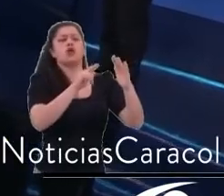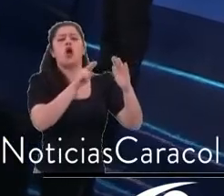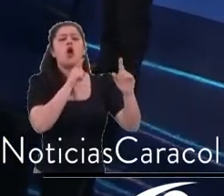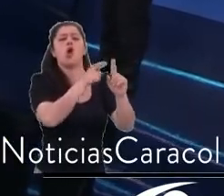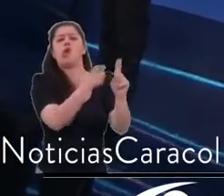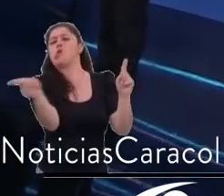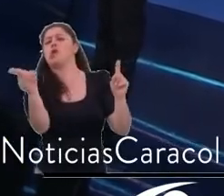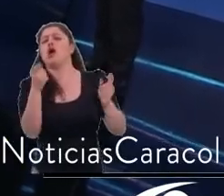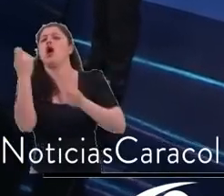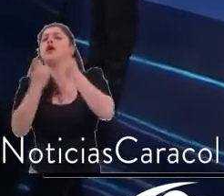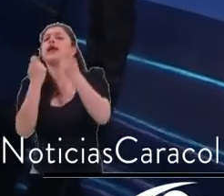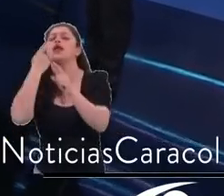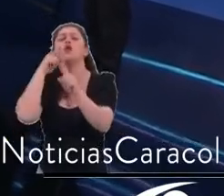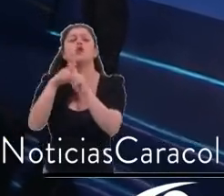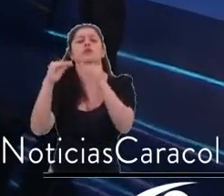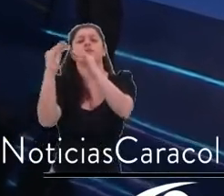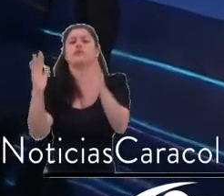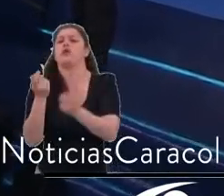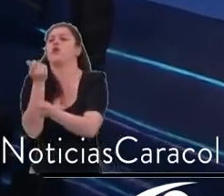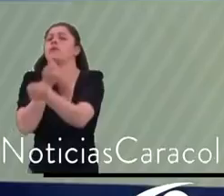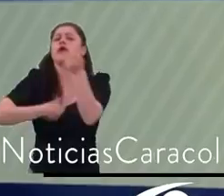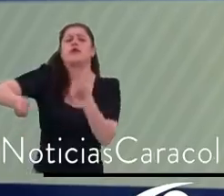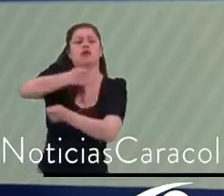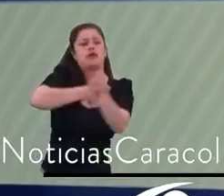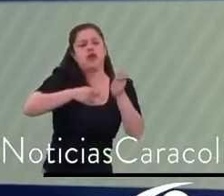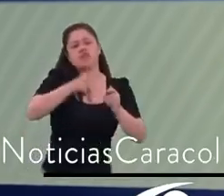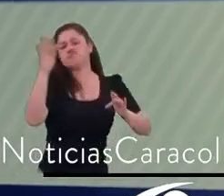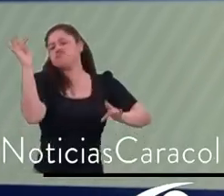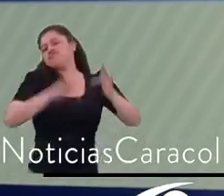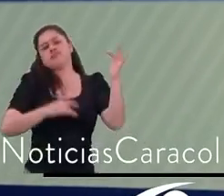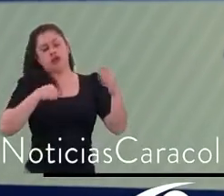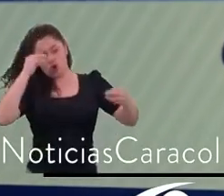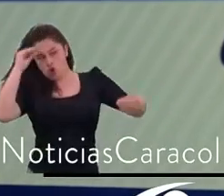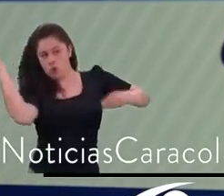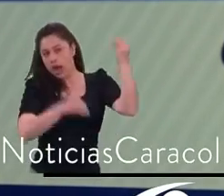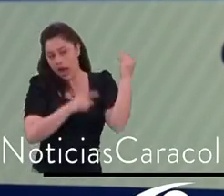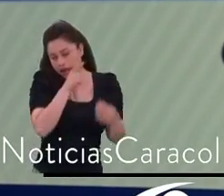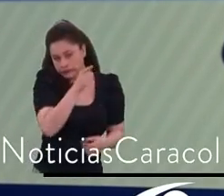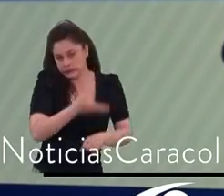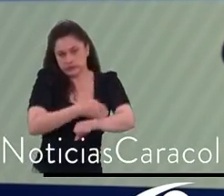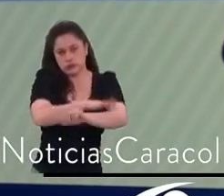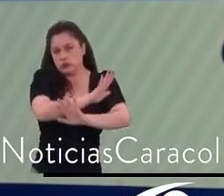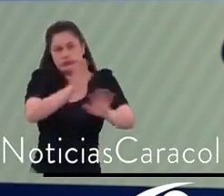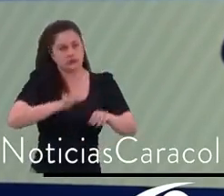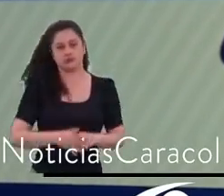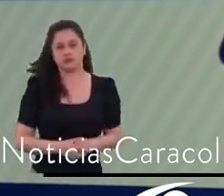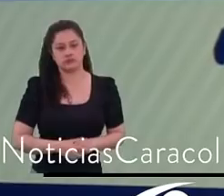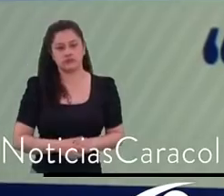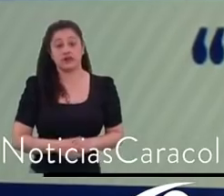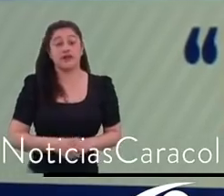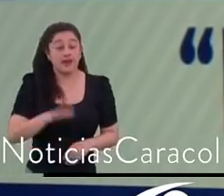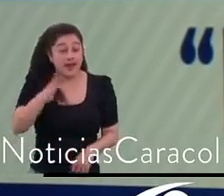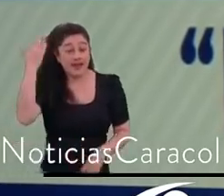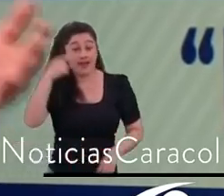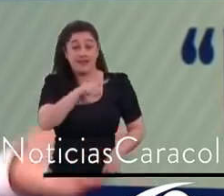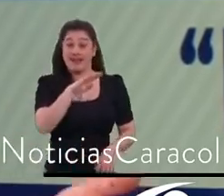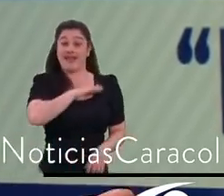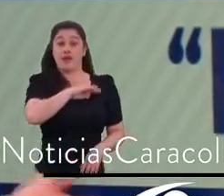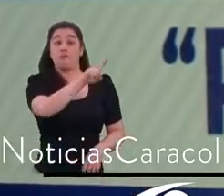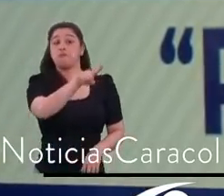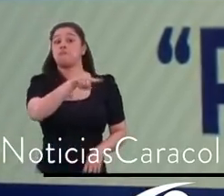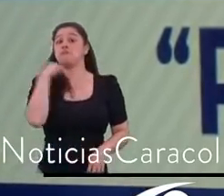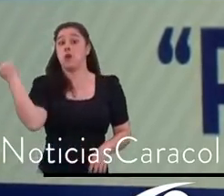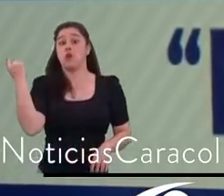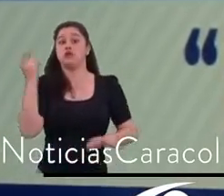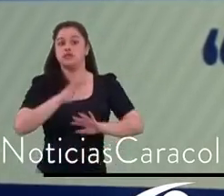es su propuesta. Yo propuse otra en la campaña. Y el alcalde perdió las elecciones, propuso su propuesta y perdió